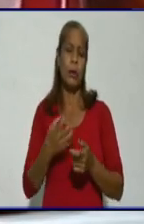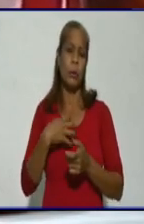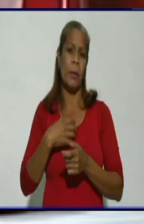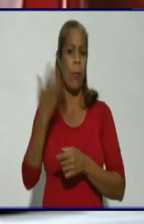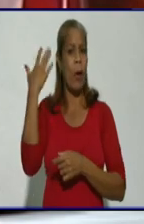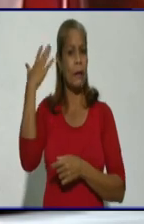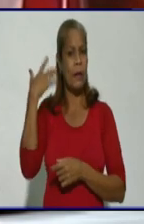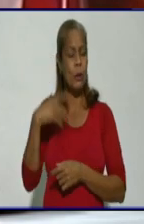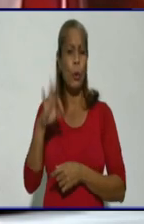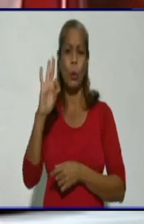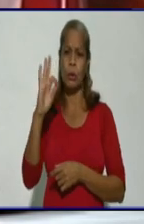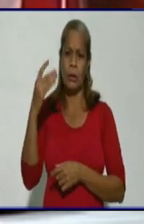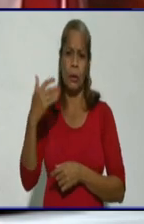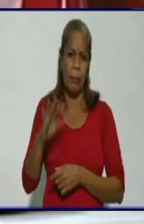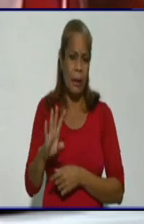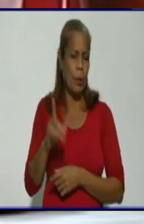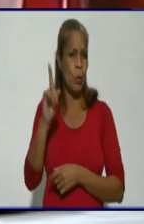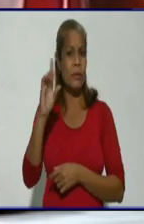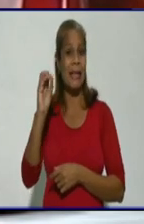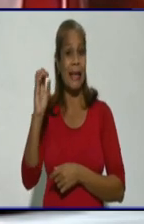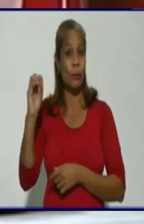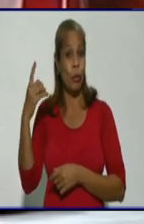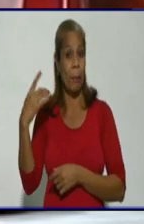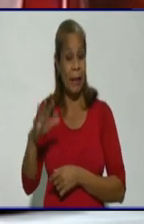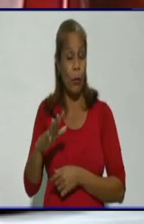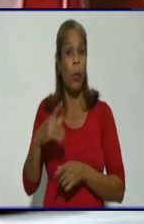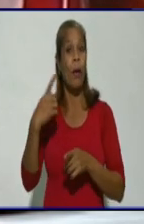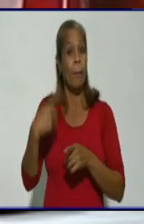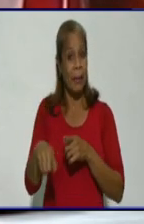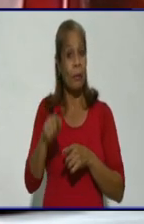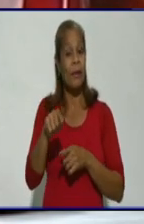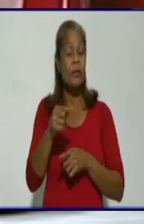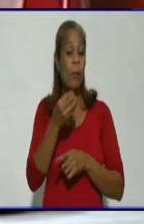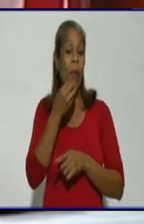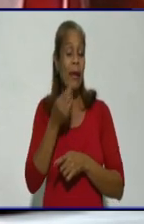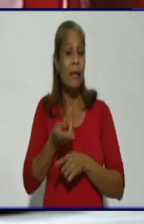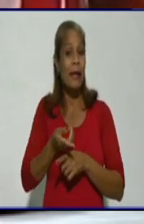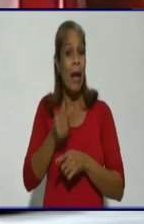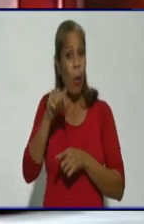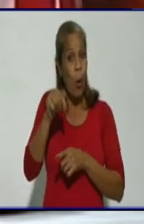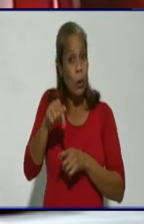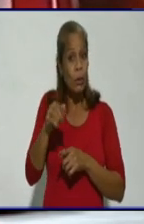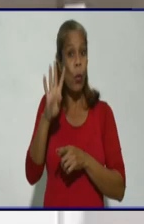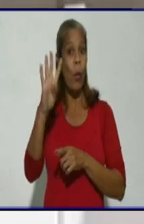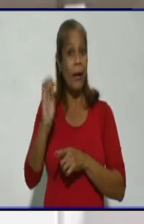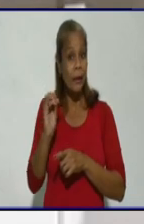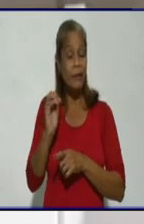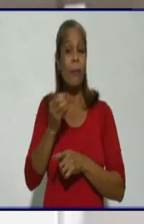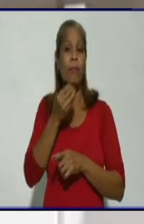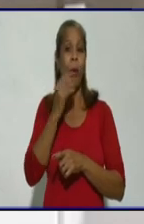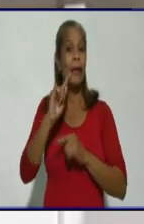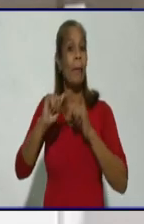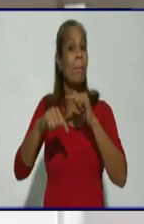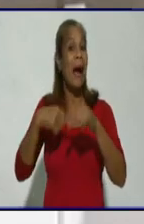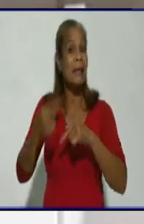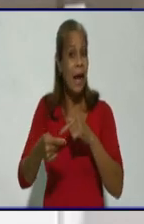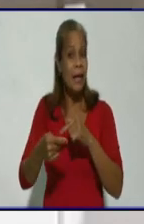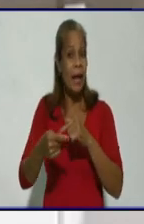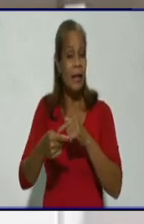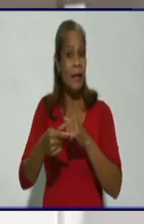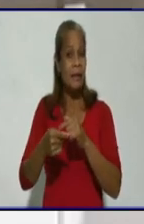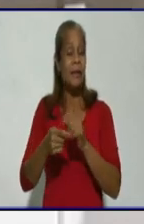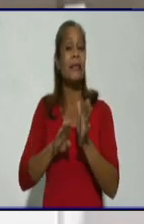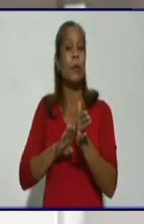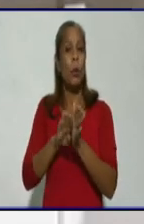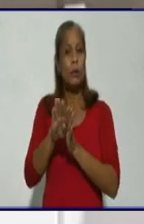positivos en una jornada. Pero esa puede ser una tendencia, seguir subiendo. ¿Es así, doctora? Así